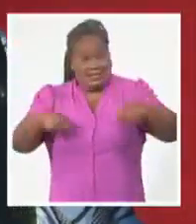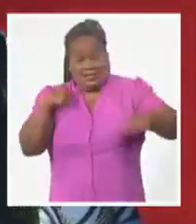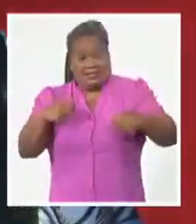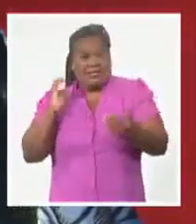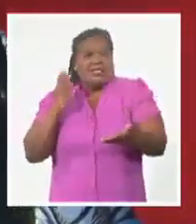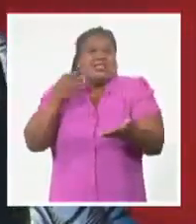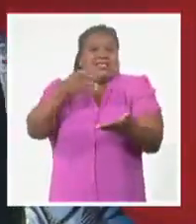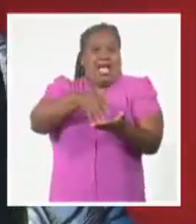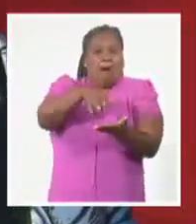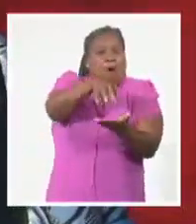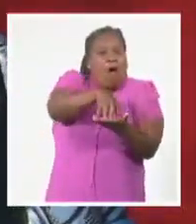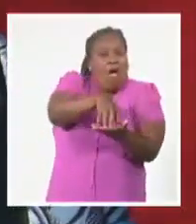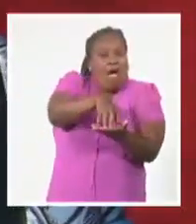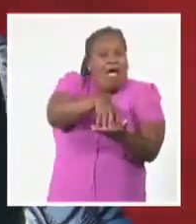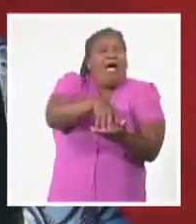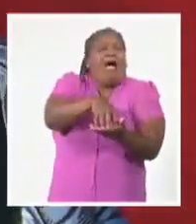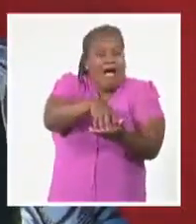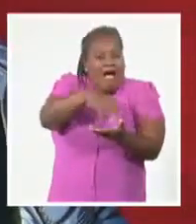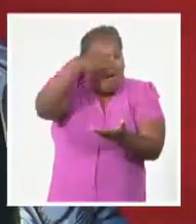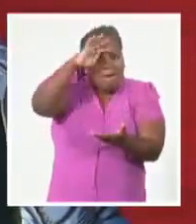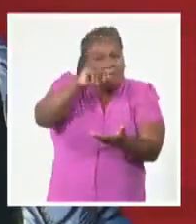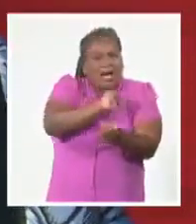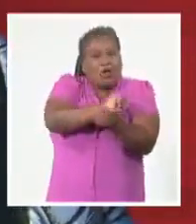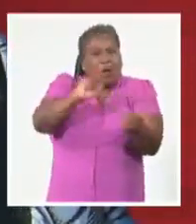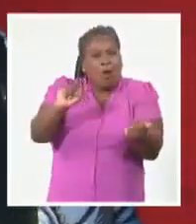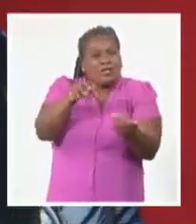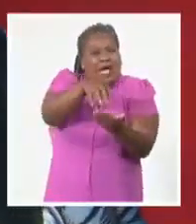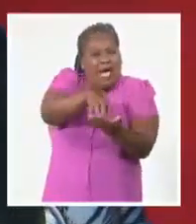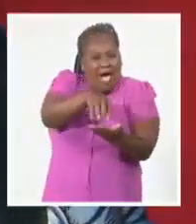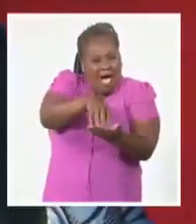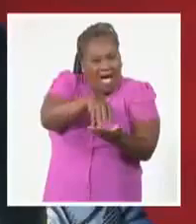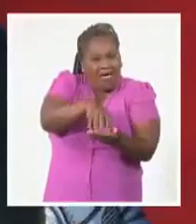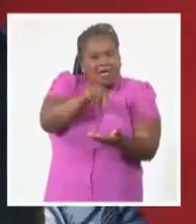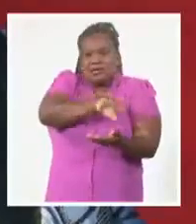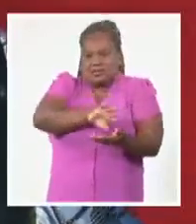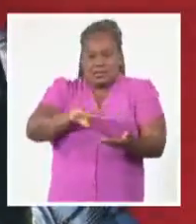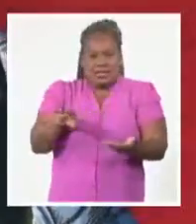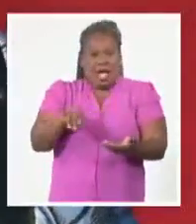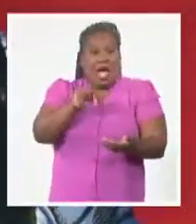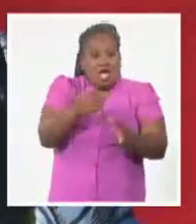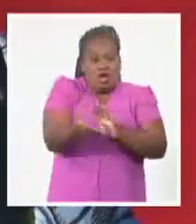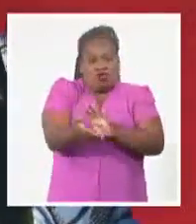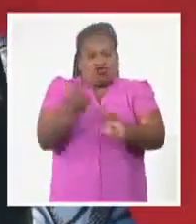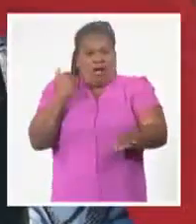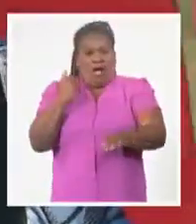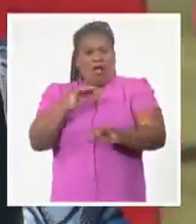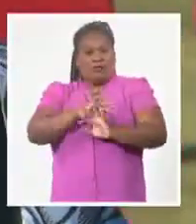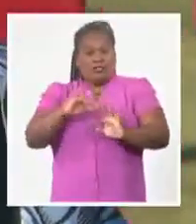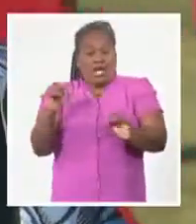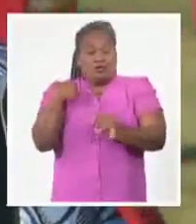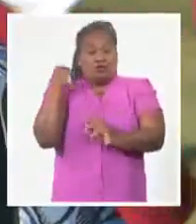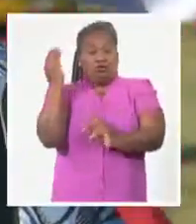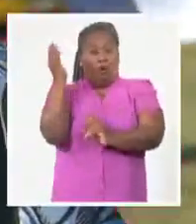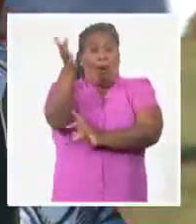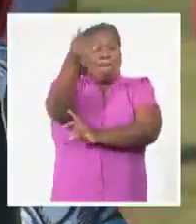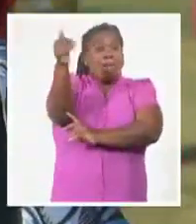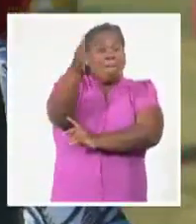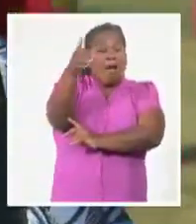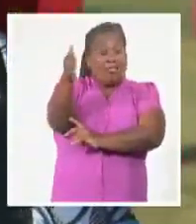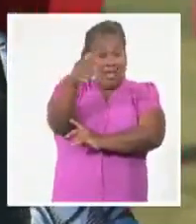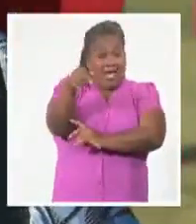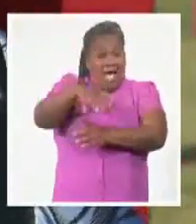a los Patrias Muertes, para contarles lo que nos estaba sucediendo. Y enseguida la campaña nos sacó, porque ya habíamos izado la bandera a territorio libre de